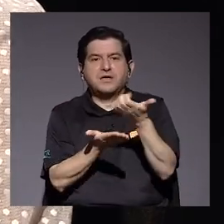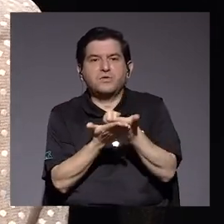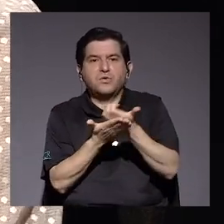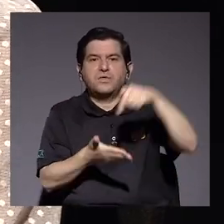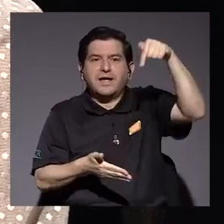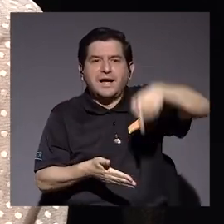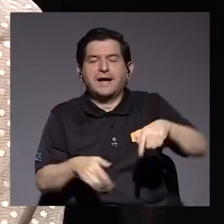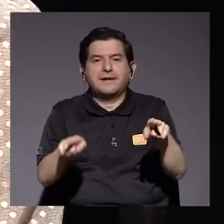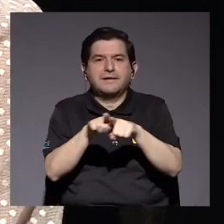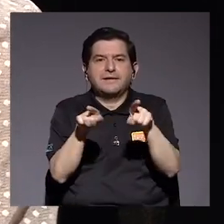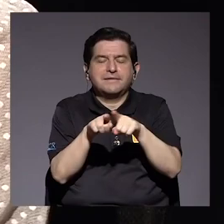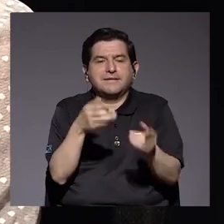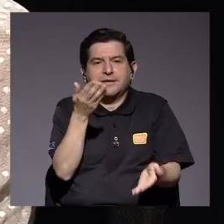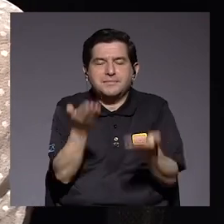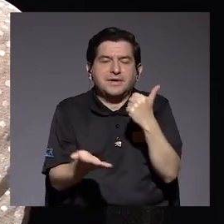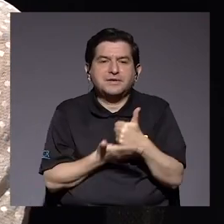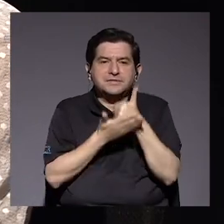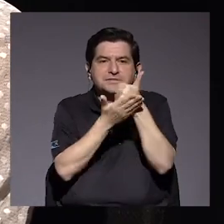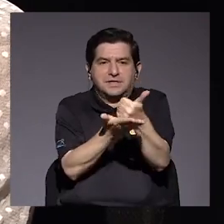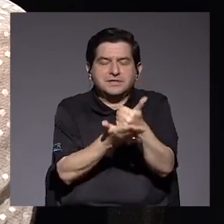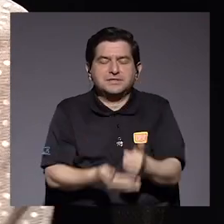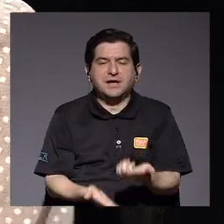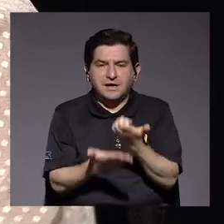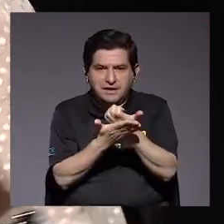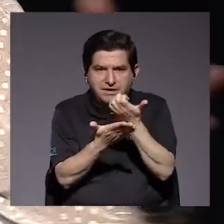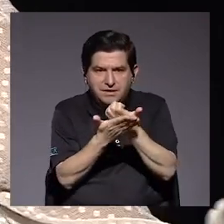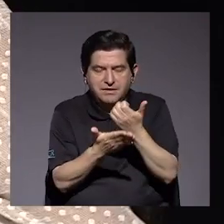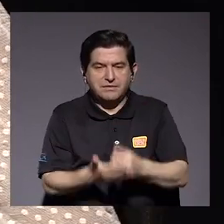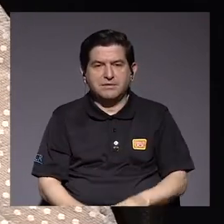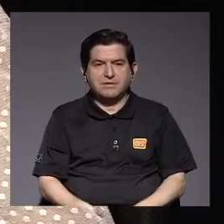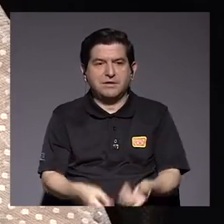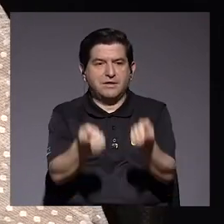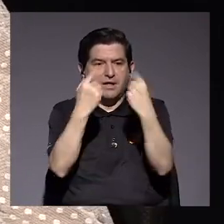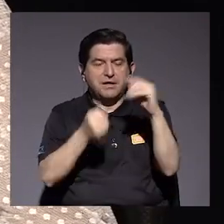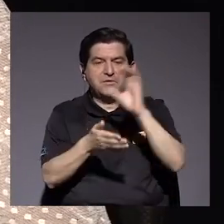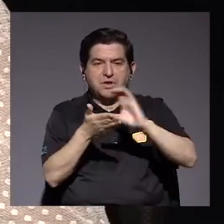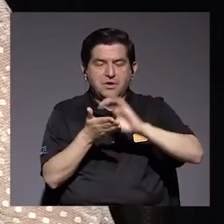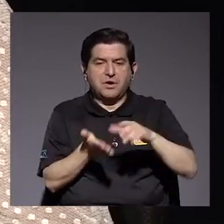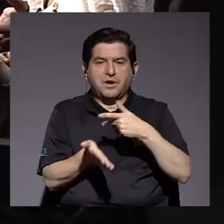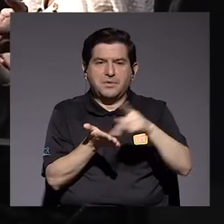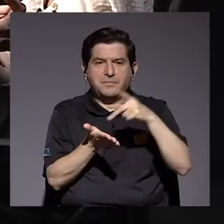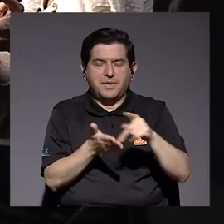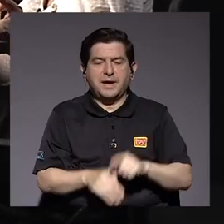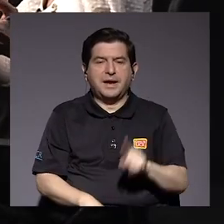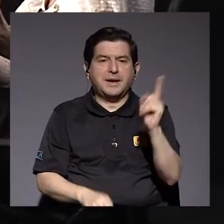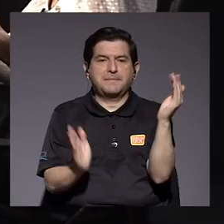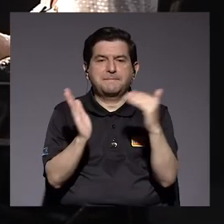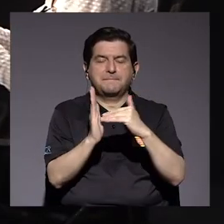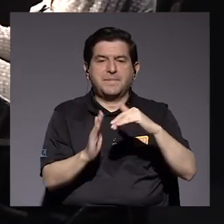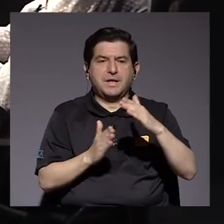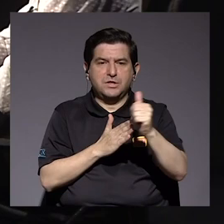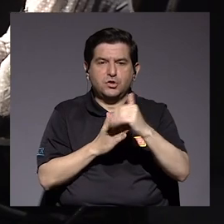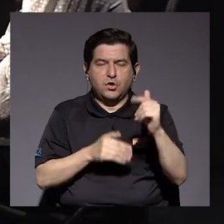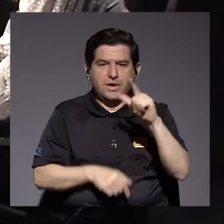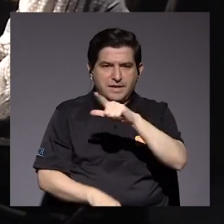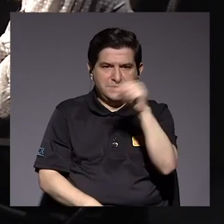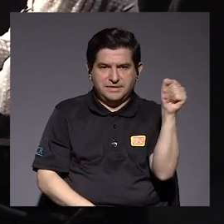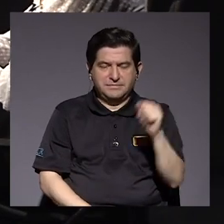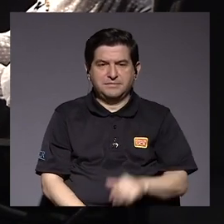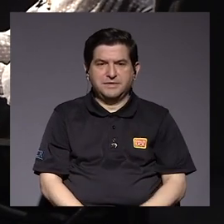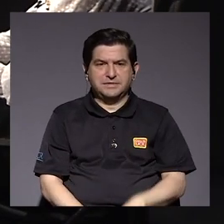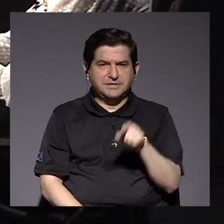y cuidado y no hasta ninguna ayuda adicional económica cuando vienen de colegios donde pagaban mil o hasta dos mil dólares al Eso no es una